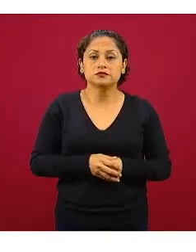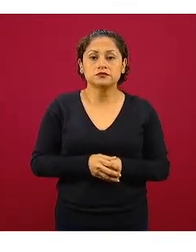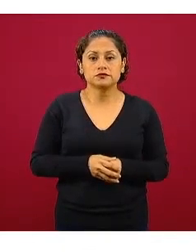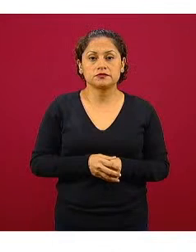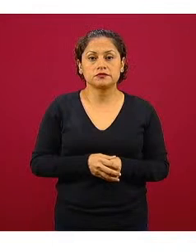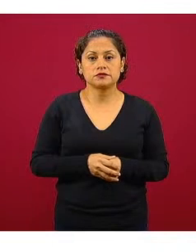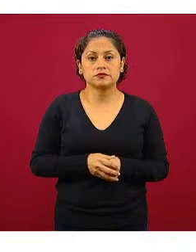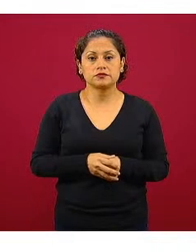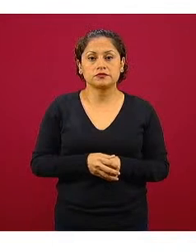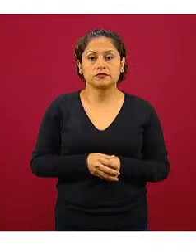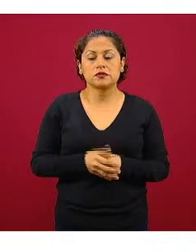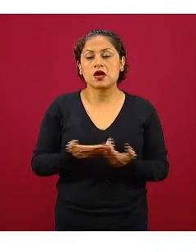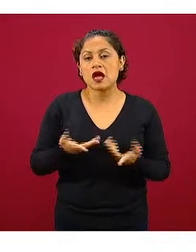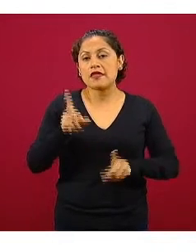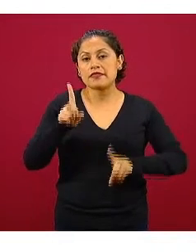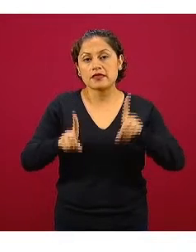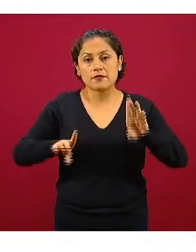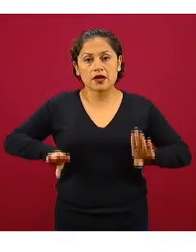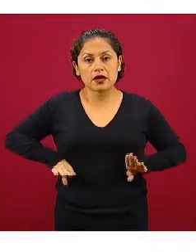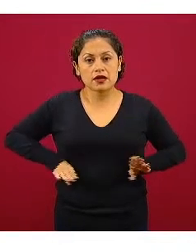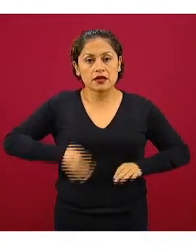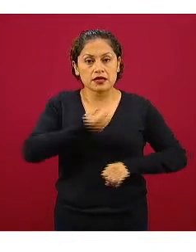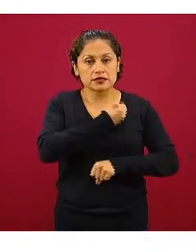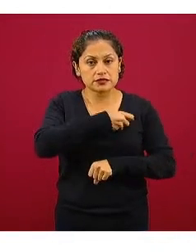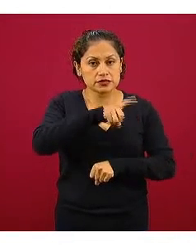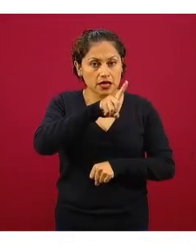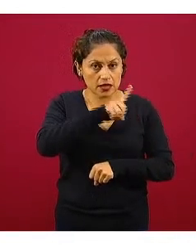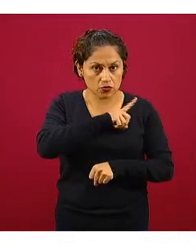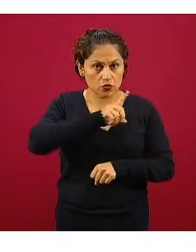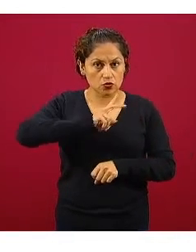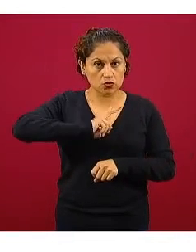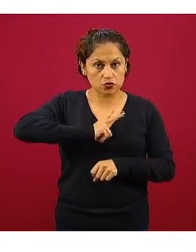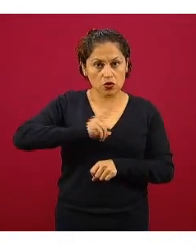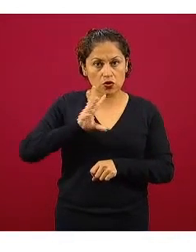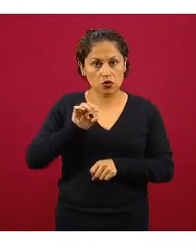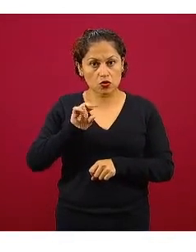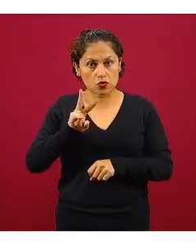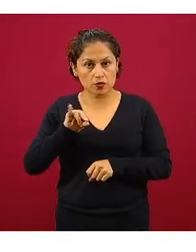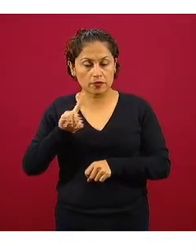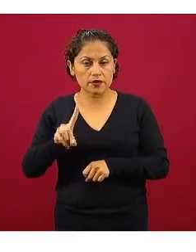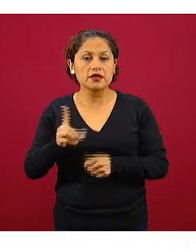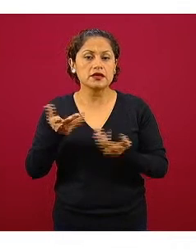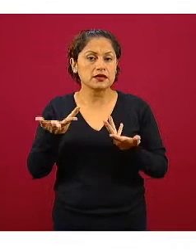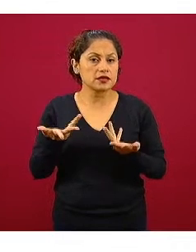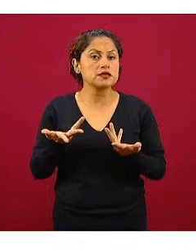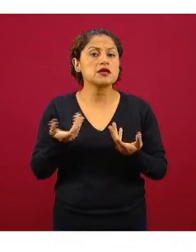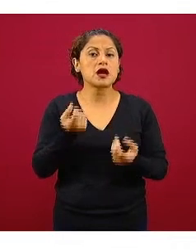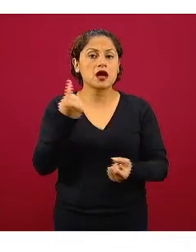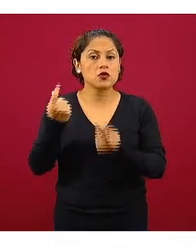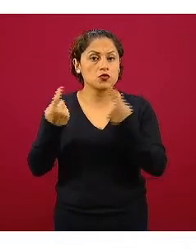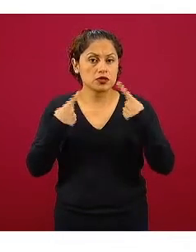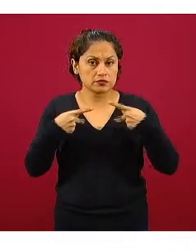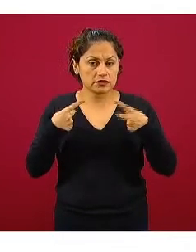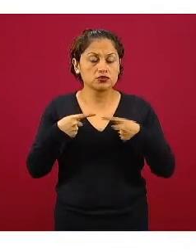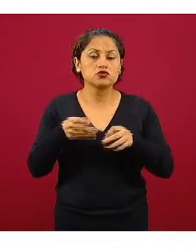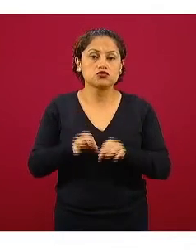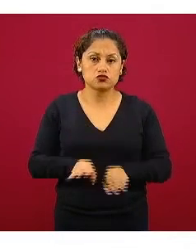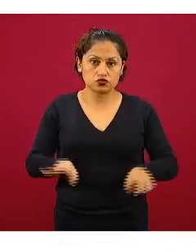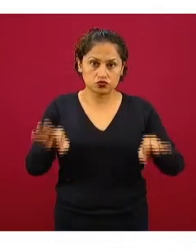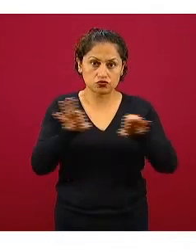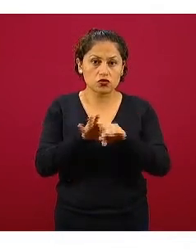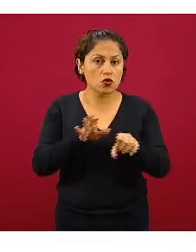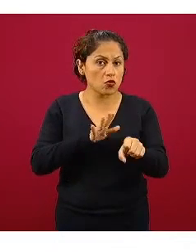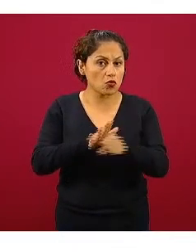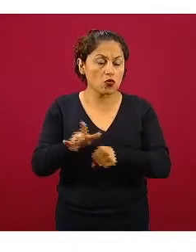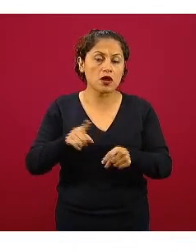salud del comportamiento del COVID en los casos relevantes están aquí obesidad